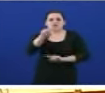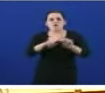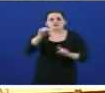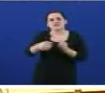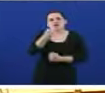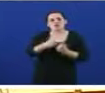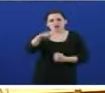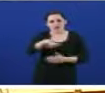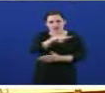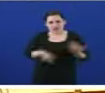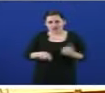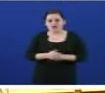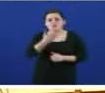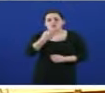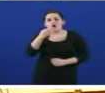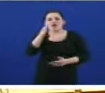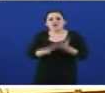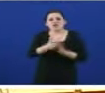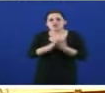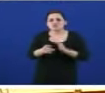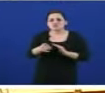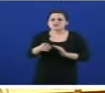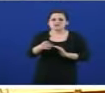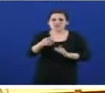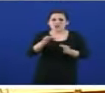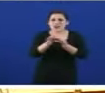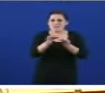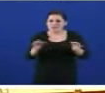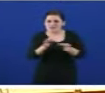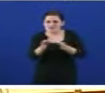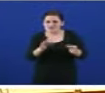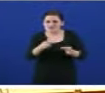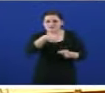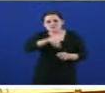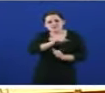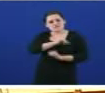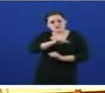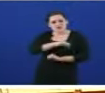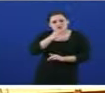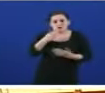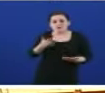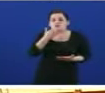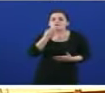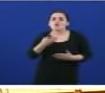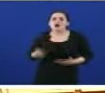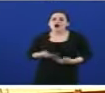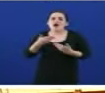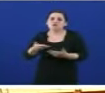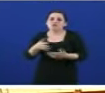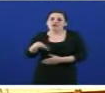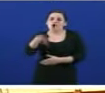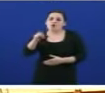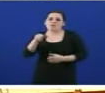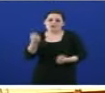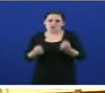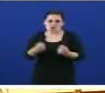adoptadas despois de contradiccións, de desmentidos, medidas por certo que xa desactivaron como foi a axuda para compra de vehículos.